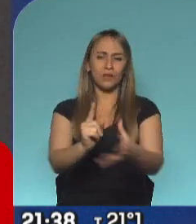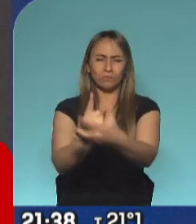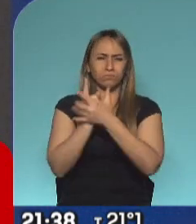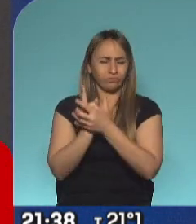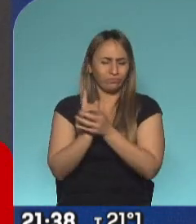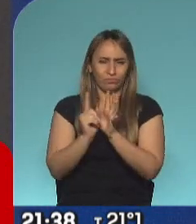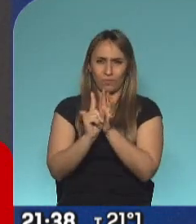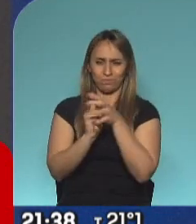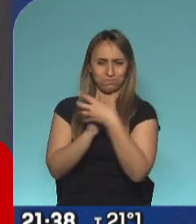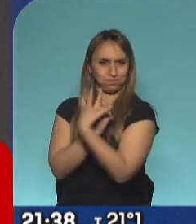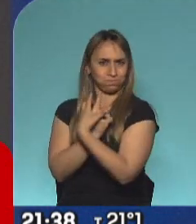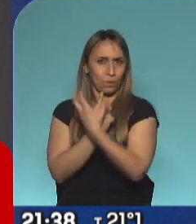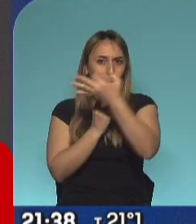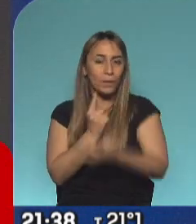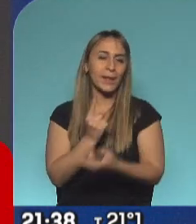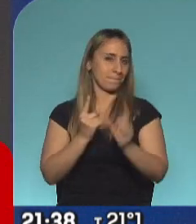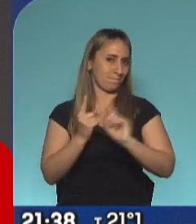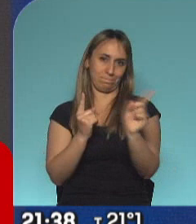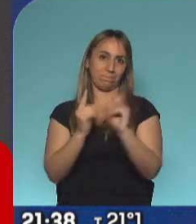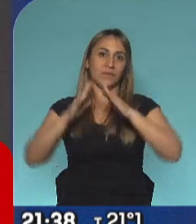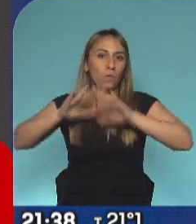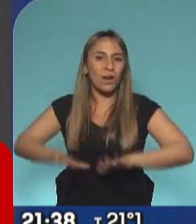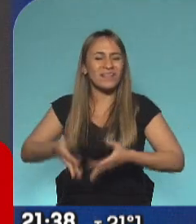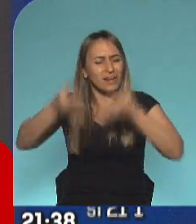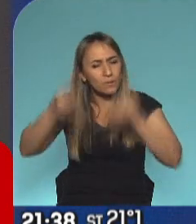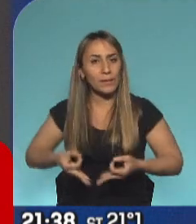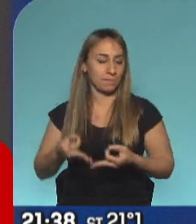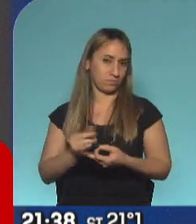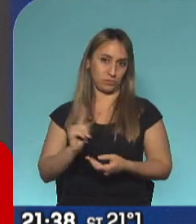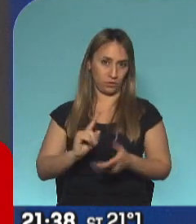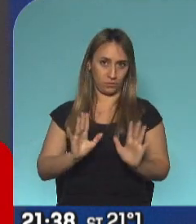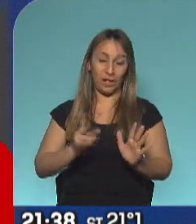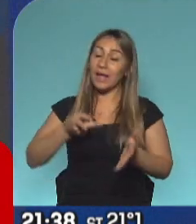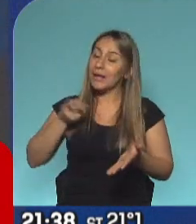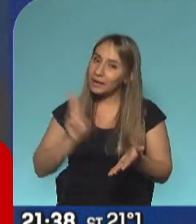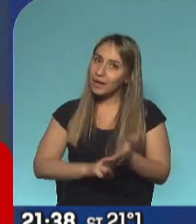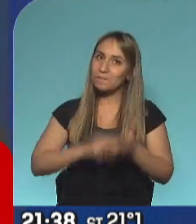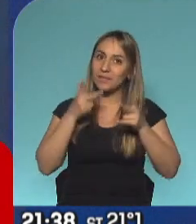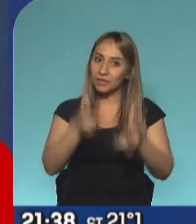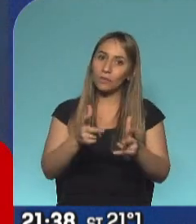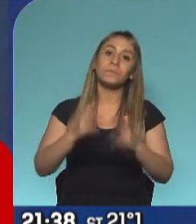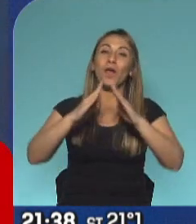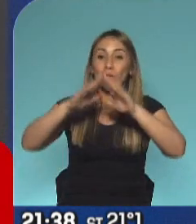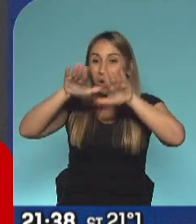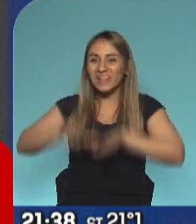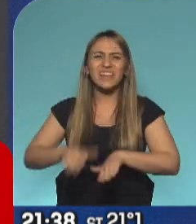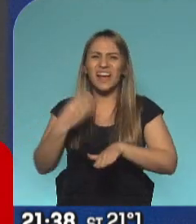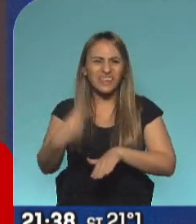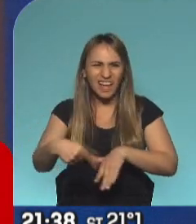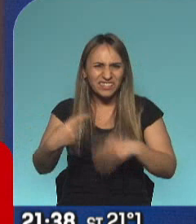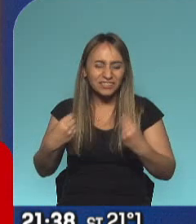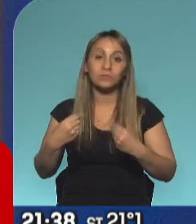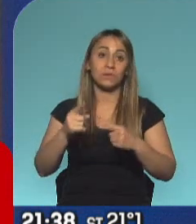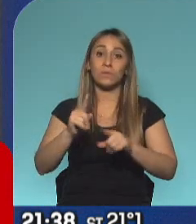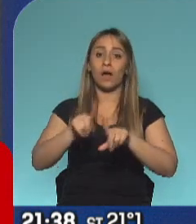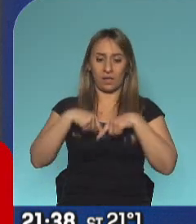Correctamente. No han hecho la correcta cuarentena. Le repito, la cuarentena es comida por abajo de la puerta.